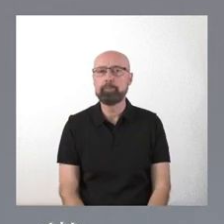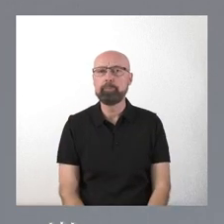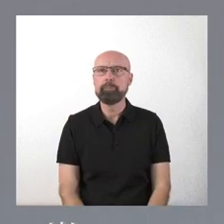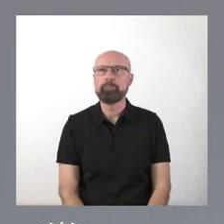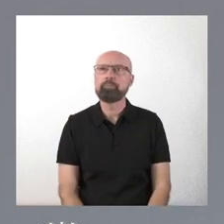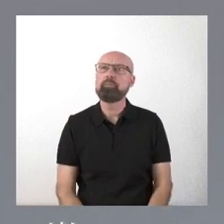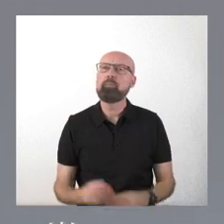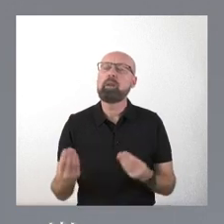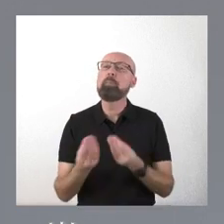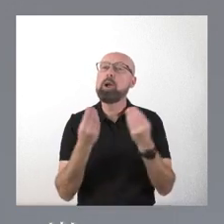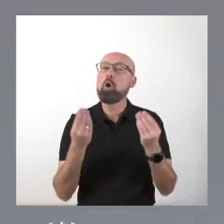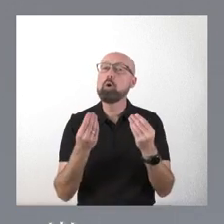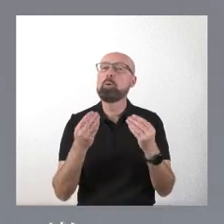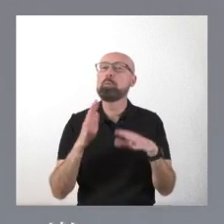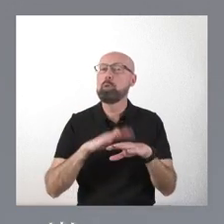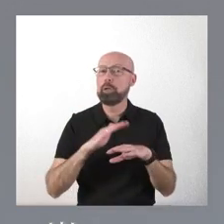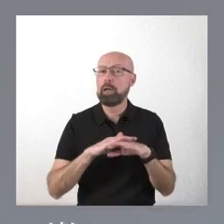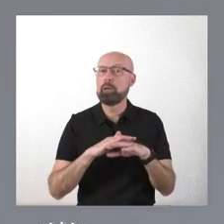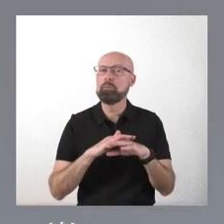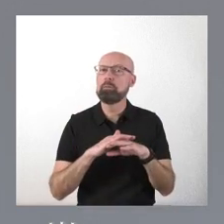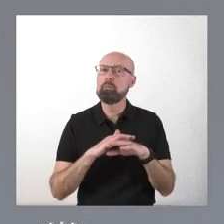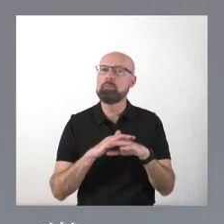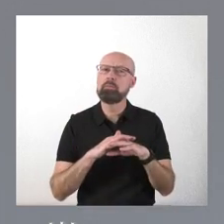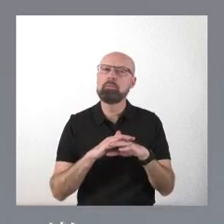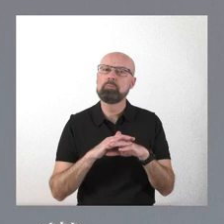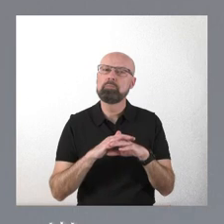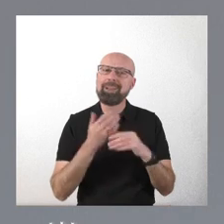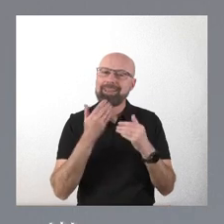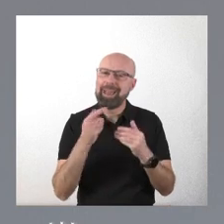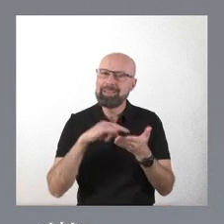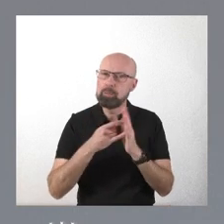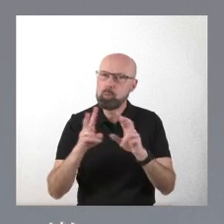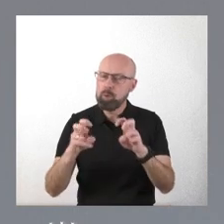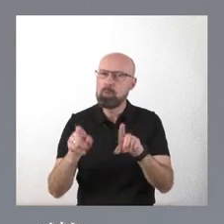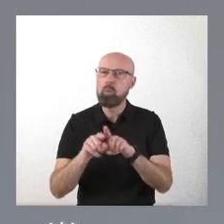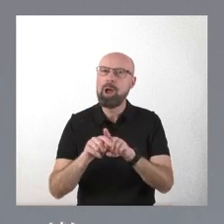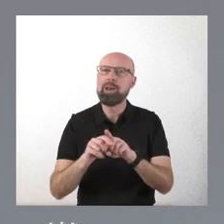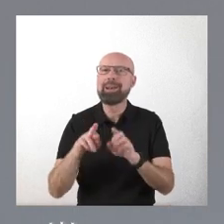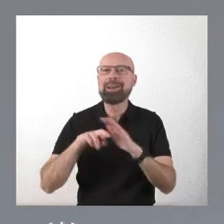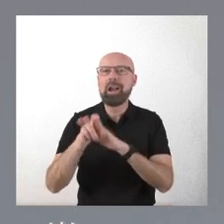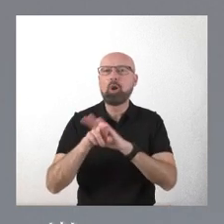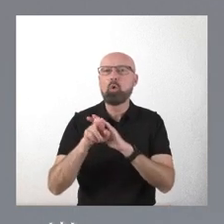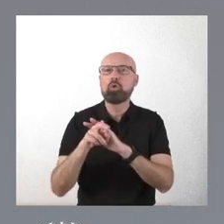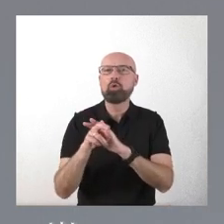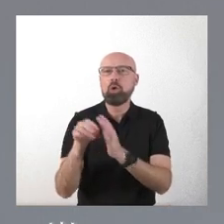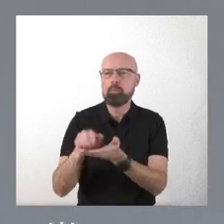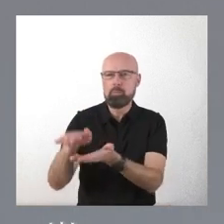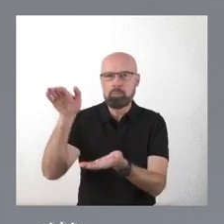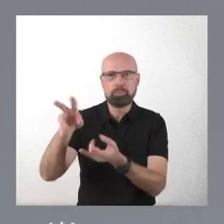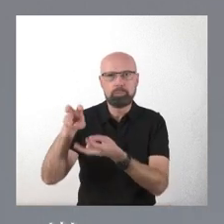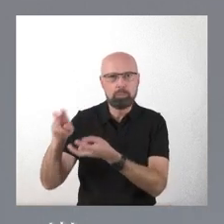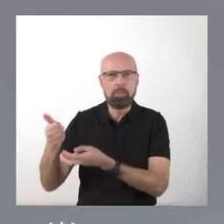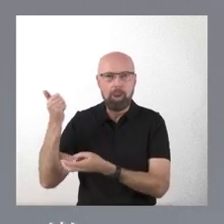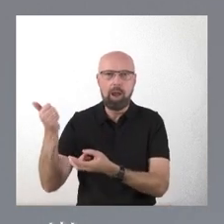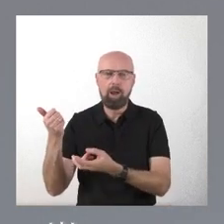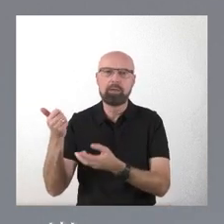Mejor porque aporta más recursos. Es decir, no entiendan esto como una crítica al uno por ciento ni al uno coma